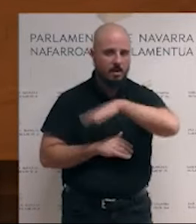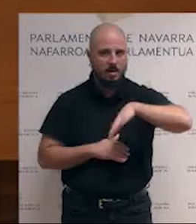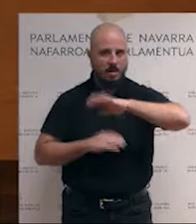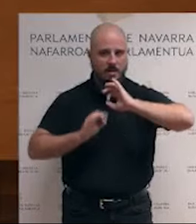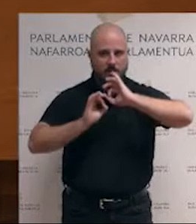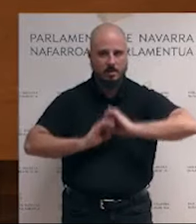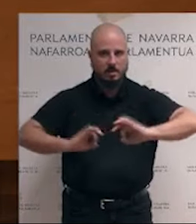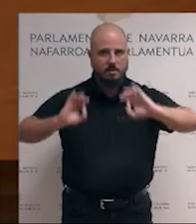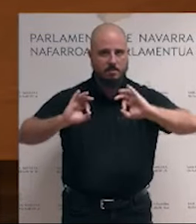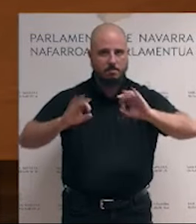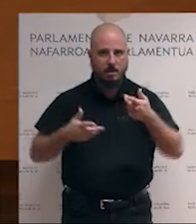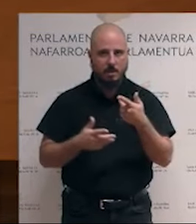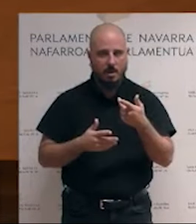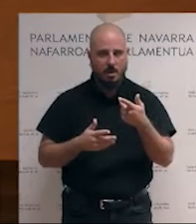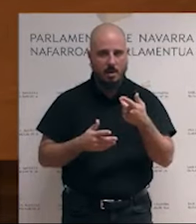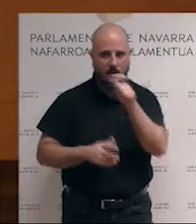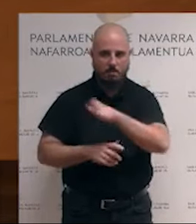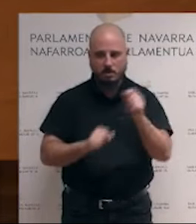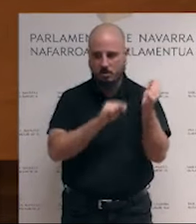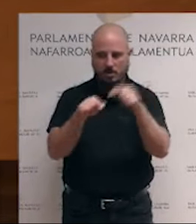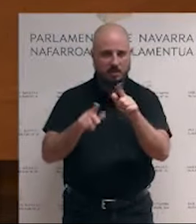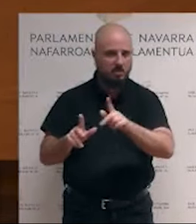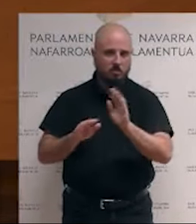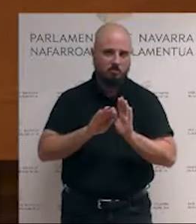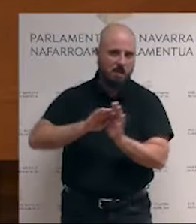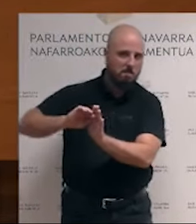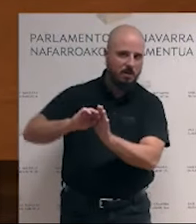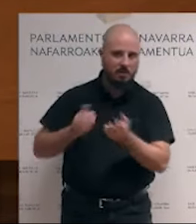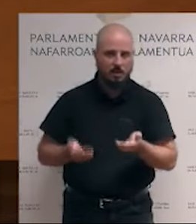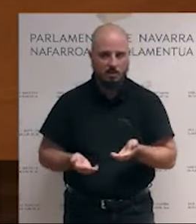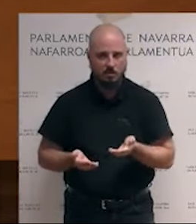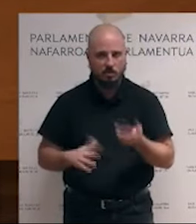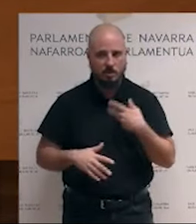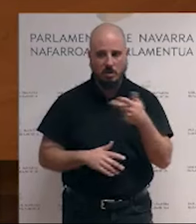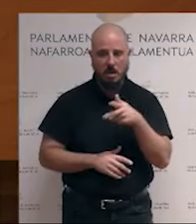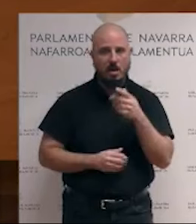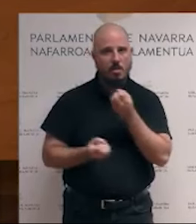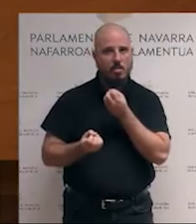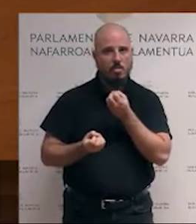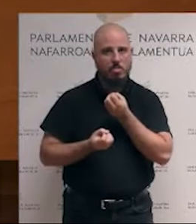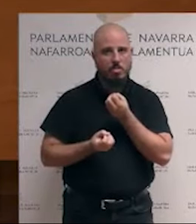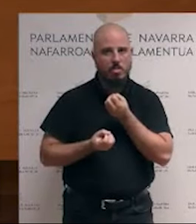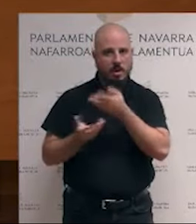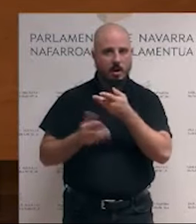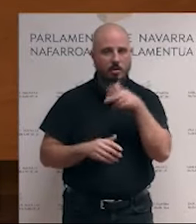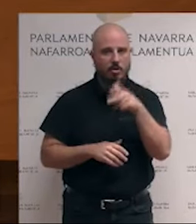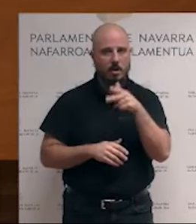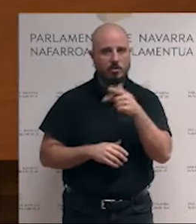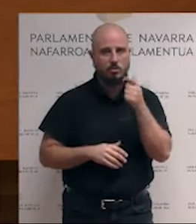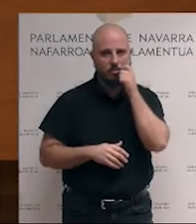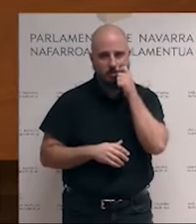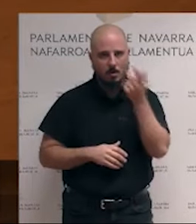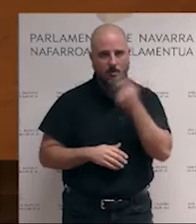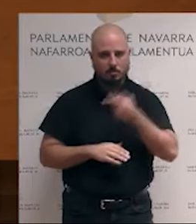en torno a las personas migrantes. Un espacio en el que la declaración de los derechos humanos o mandatos como el interés